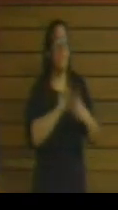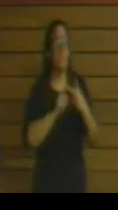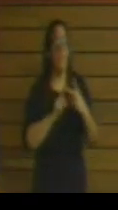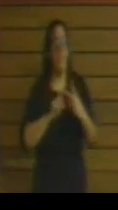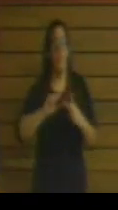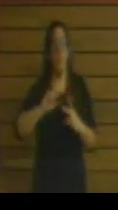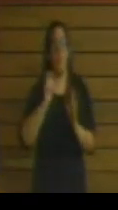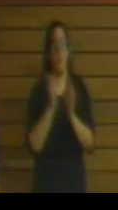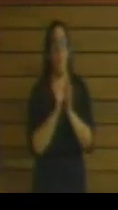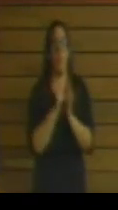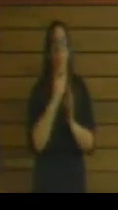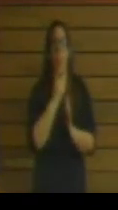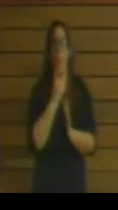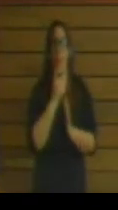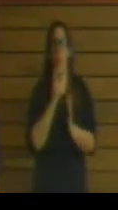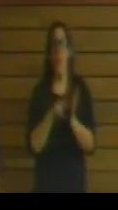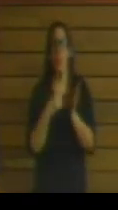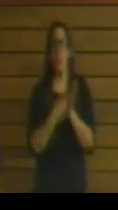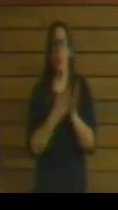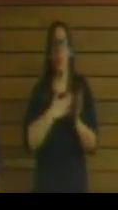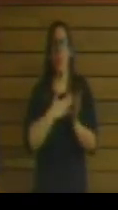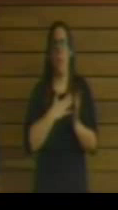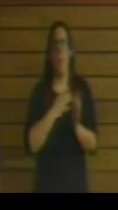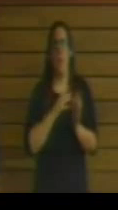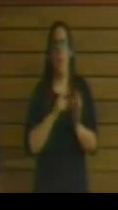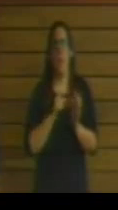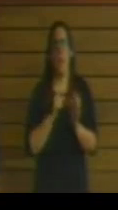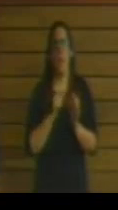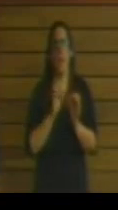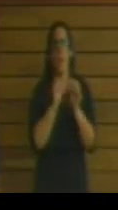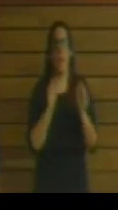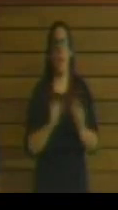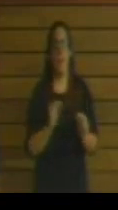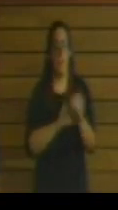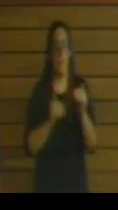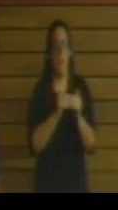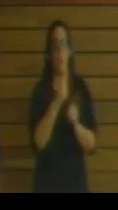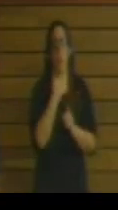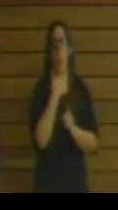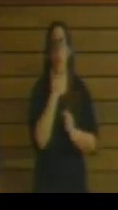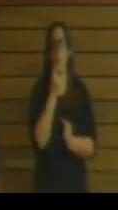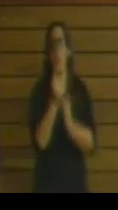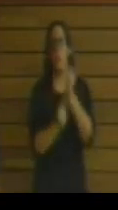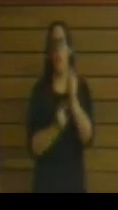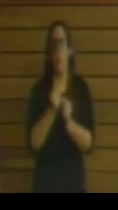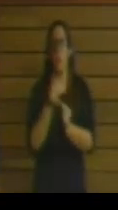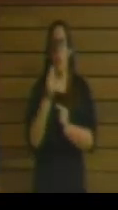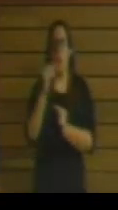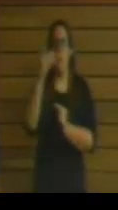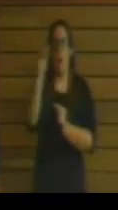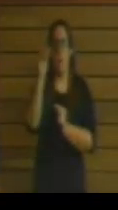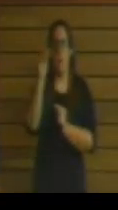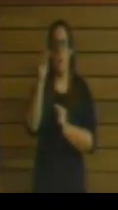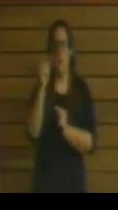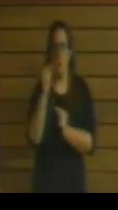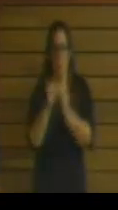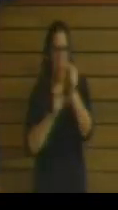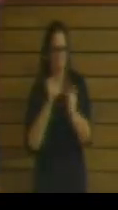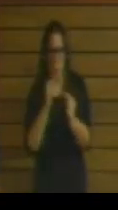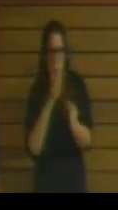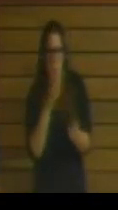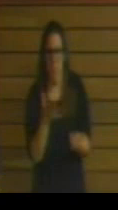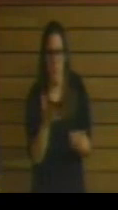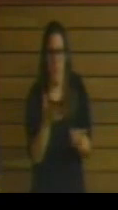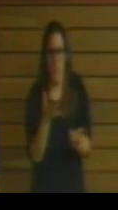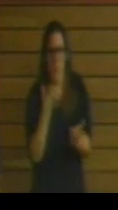punto, que se decía en la enmienda de E.H. Bindo, hablar de que se incrementará paulatinamente. ¿Cómo que paulatinamente? Pero si